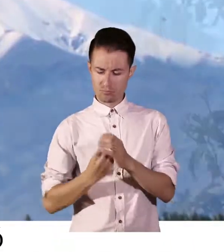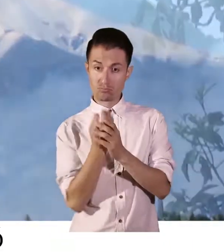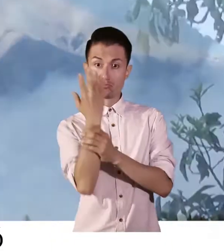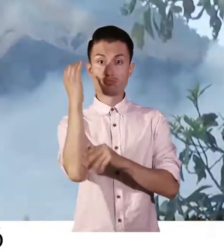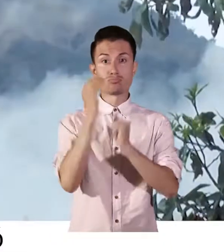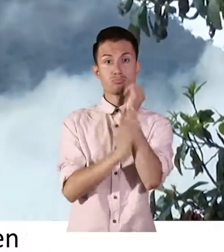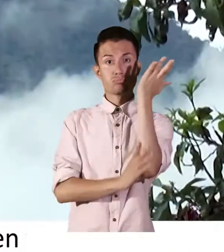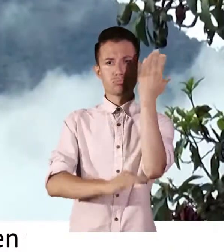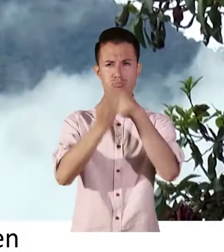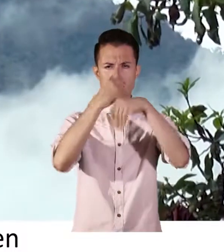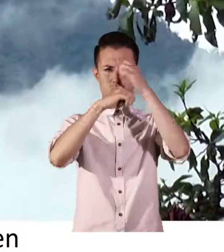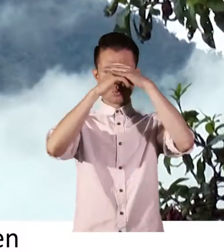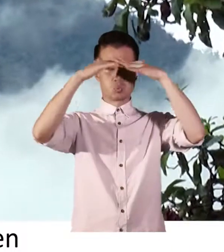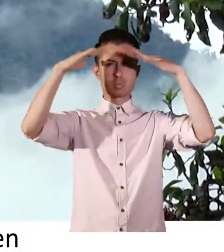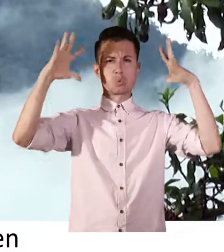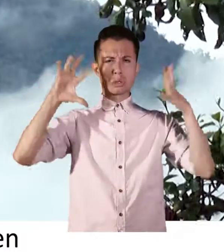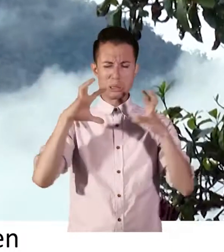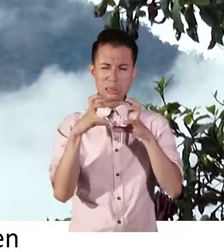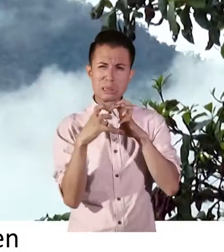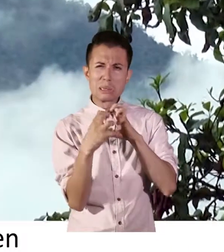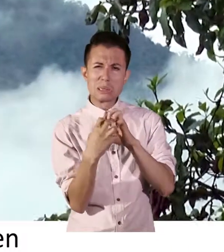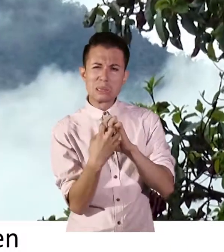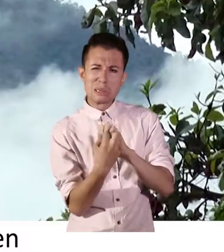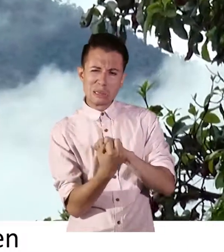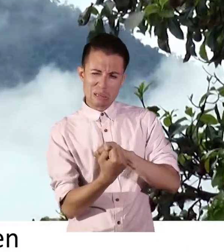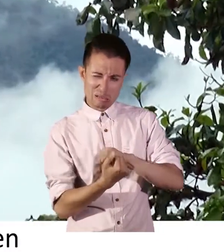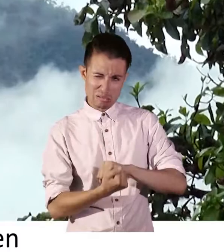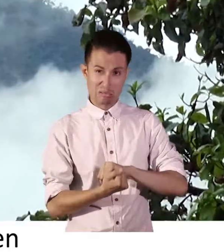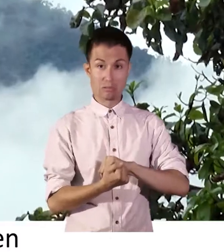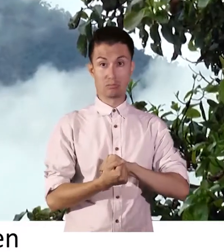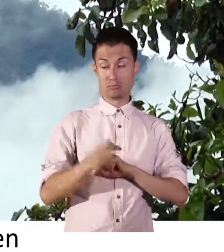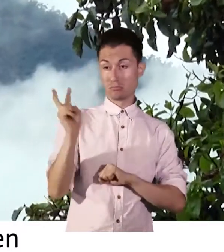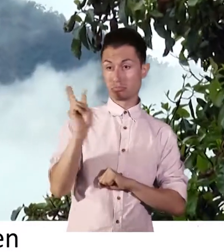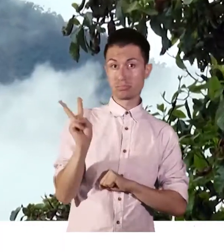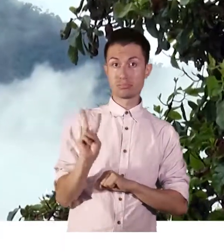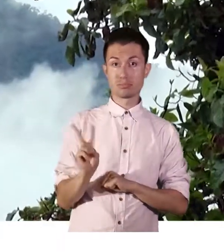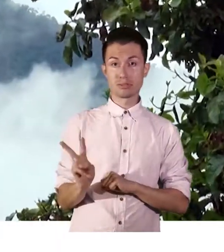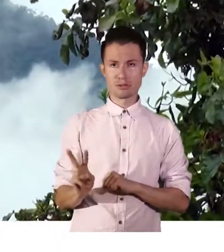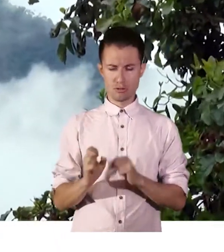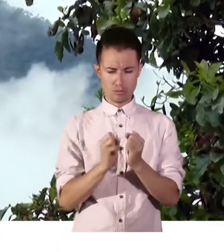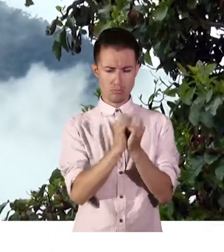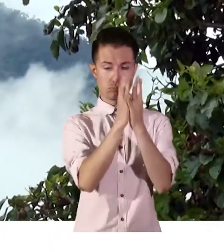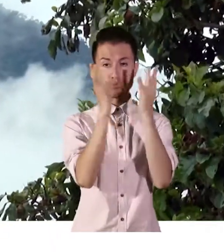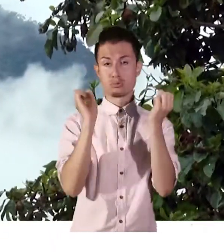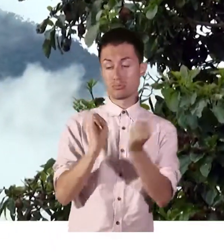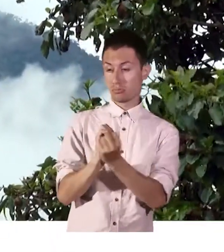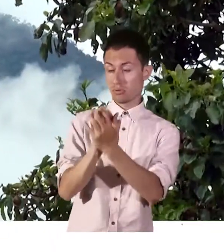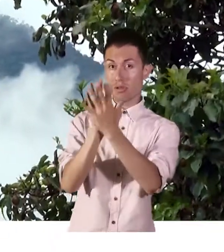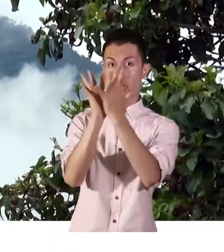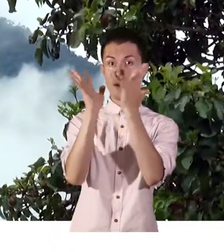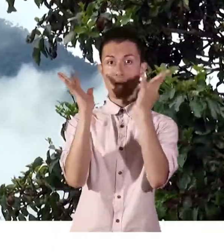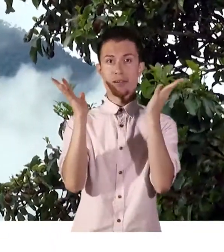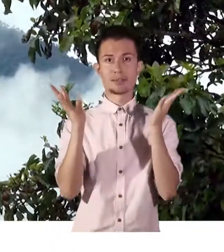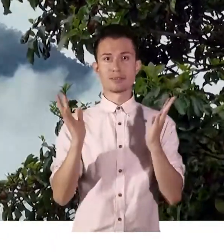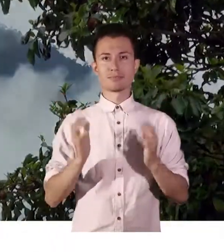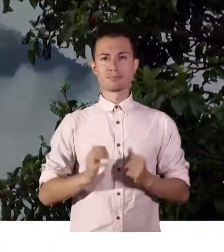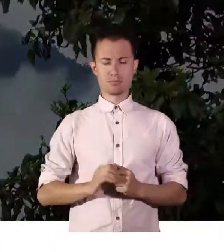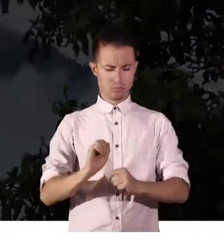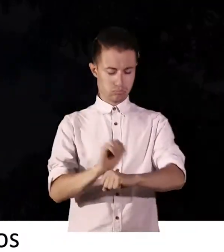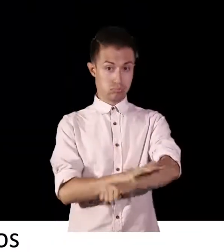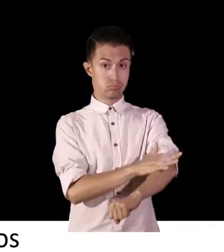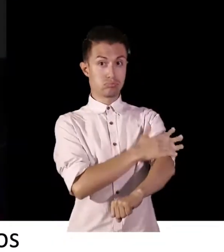Selva y nube se funden en un verde crisol